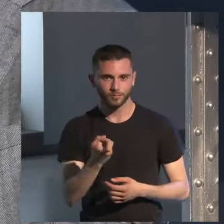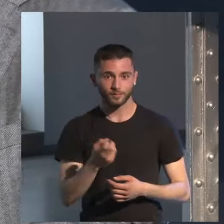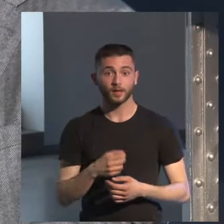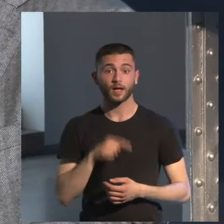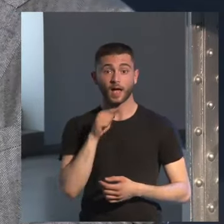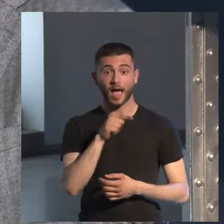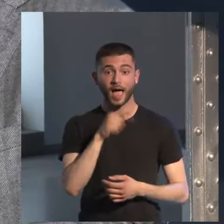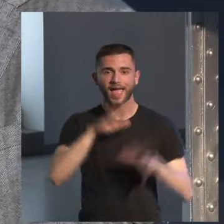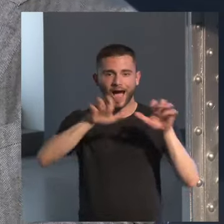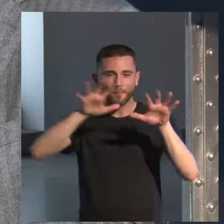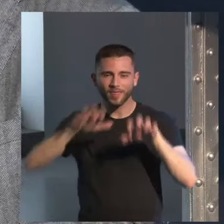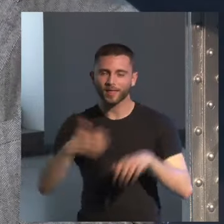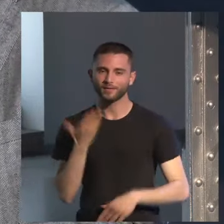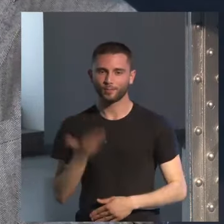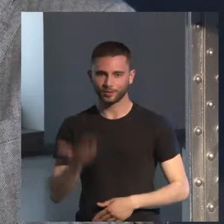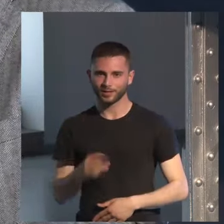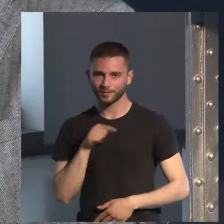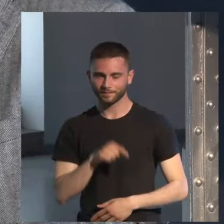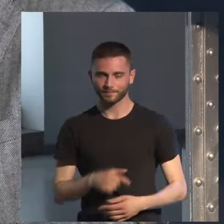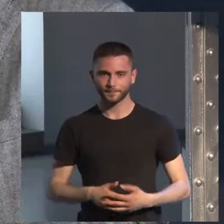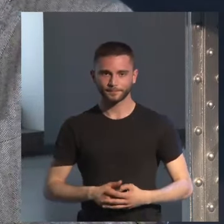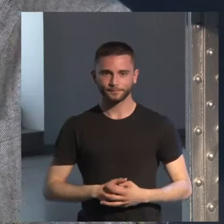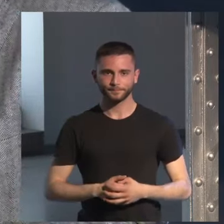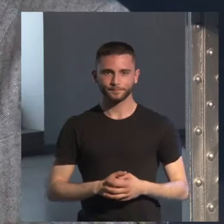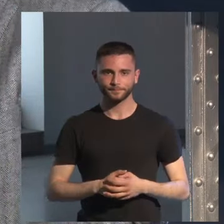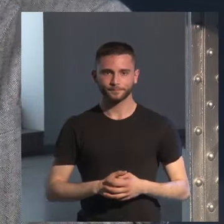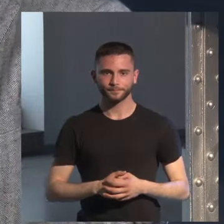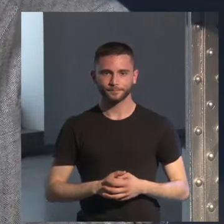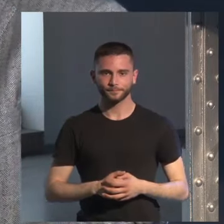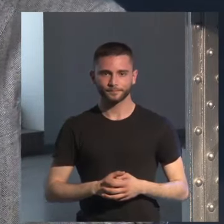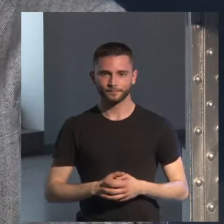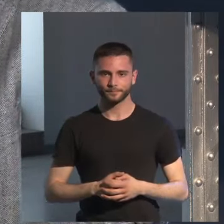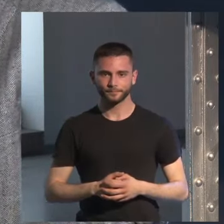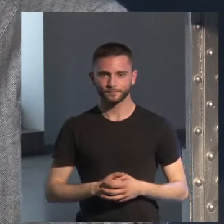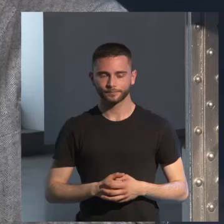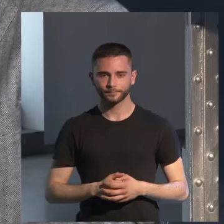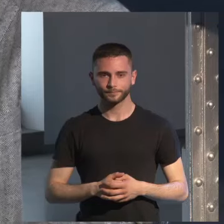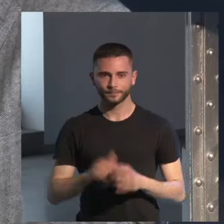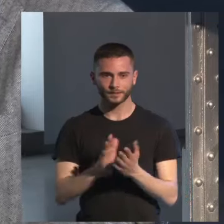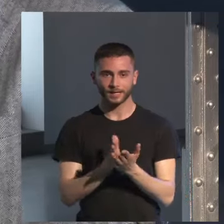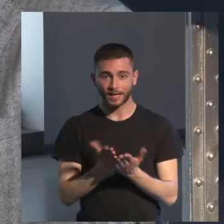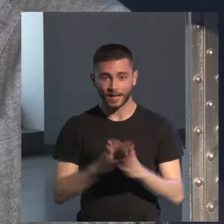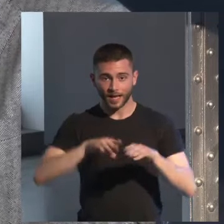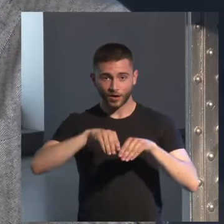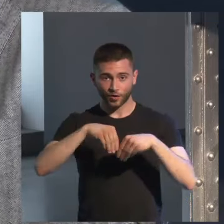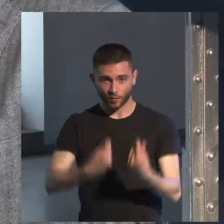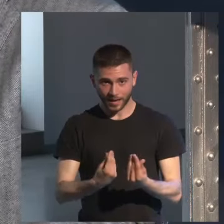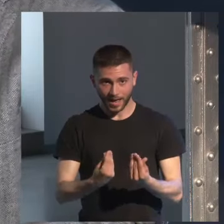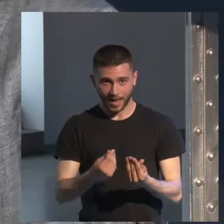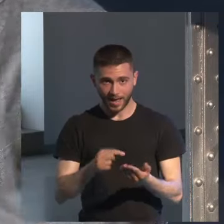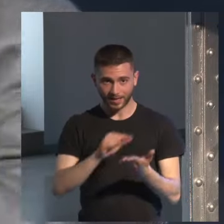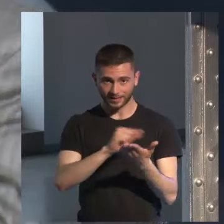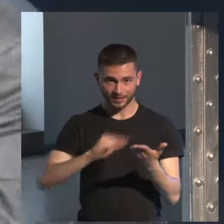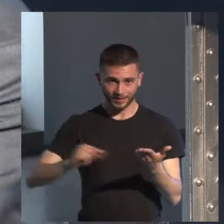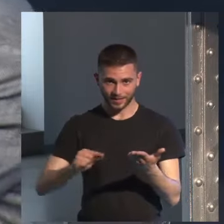gran aprendizaje y la novela únicamente se puede escribir con